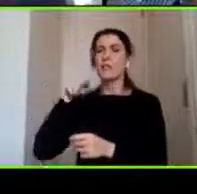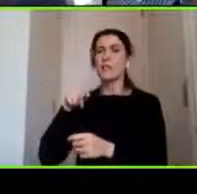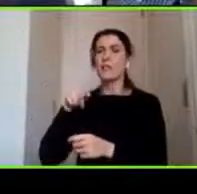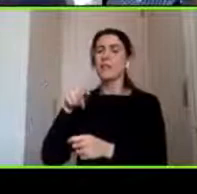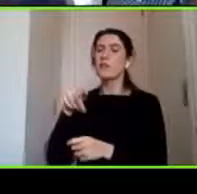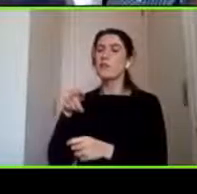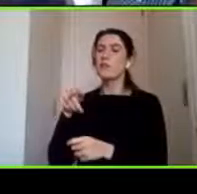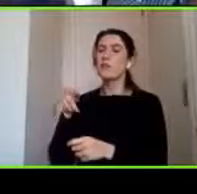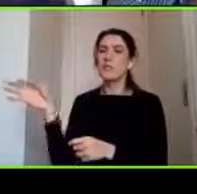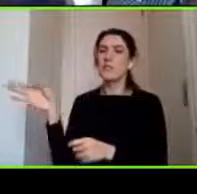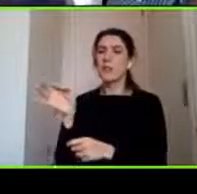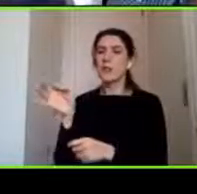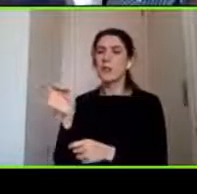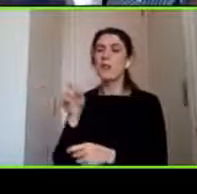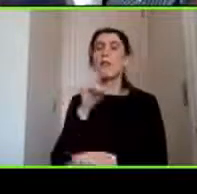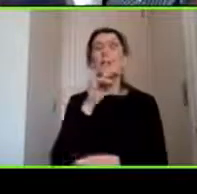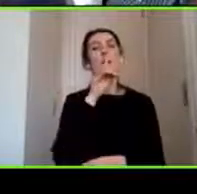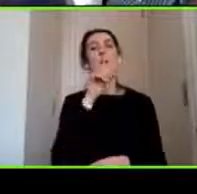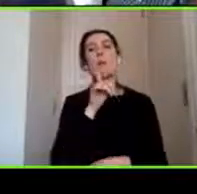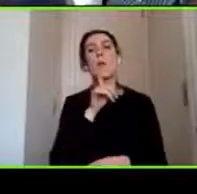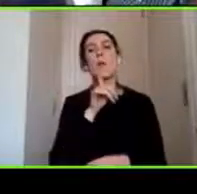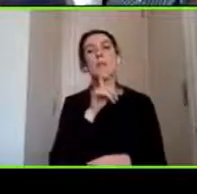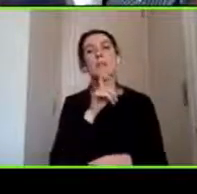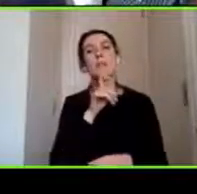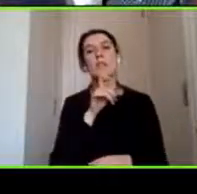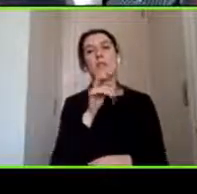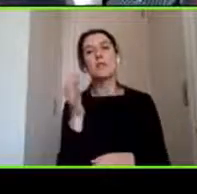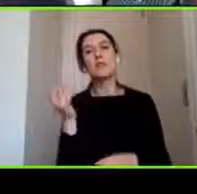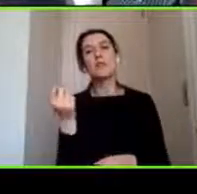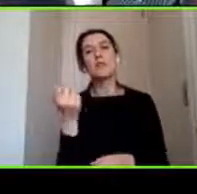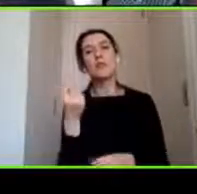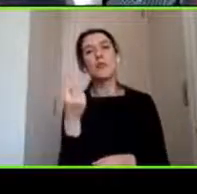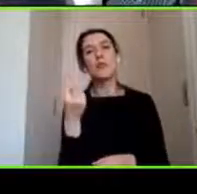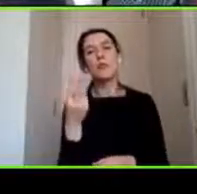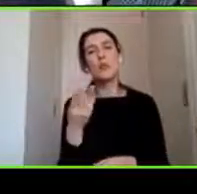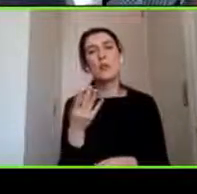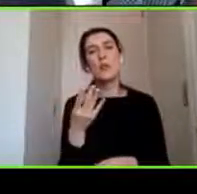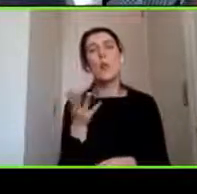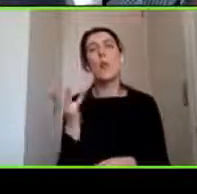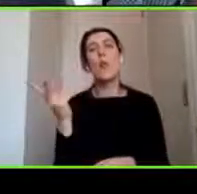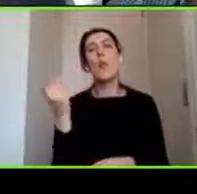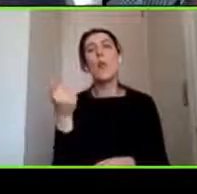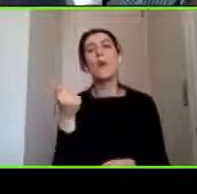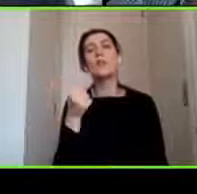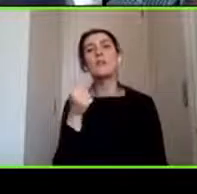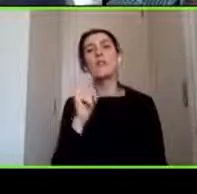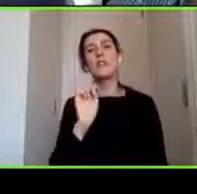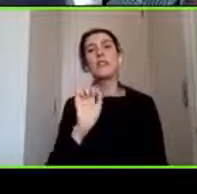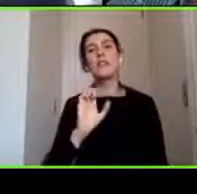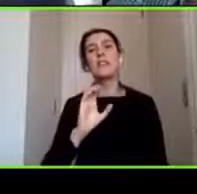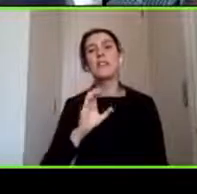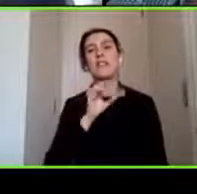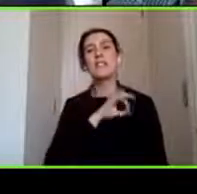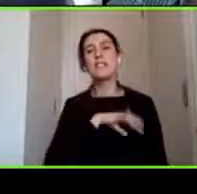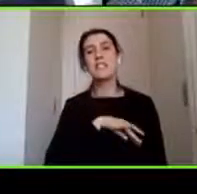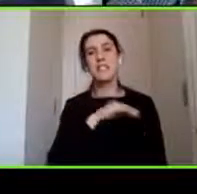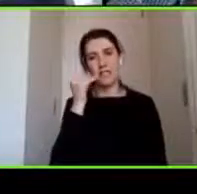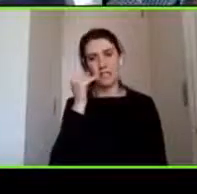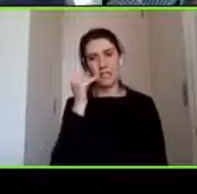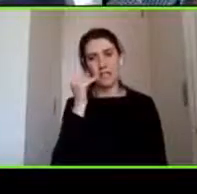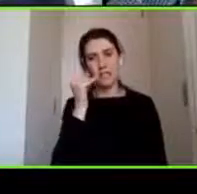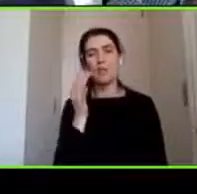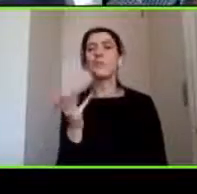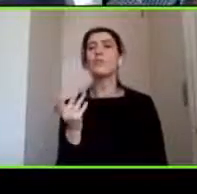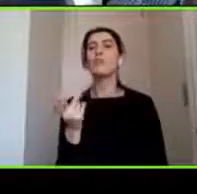una pregunta respecto a la la tasa de prevalencia o la incidencia del TEC en Chile en niños particularmente estamos